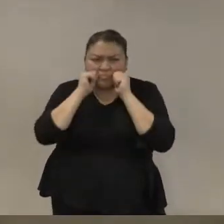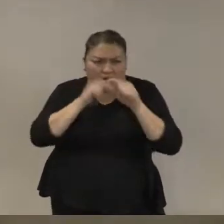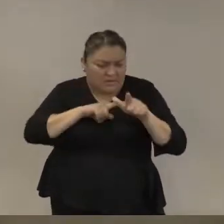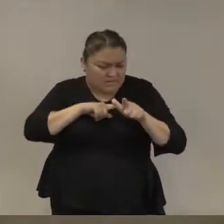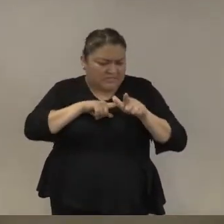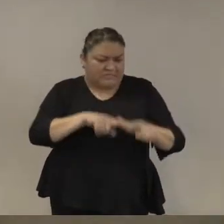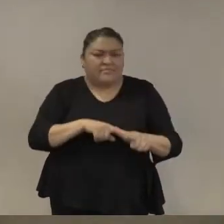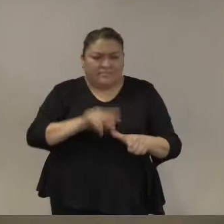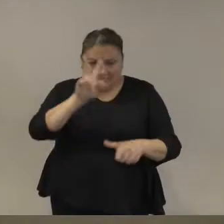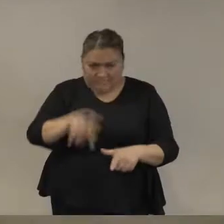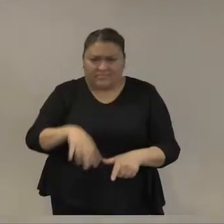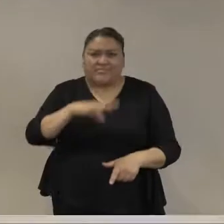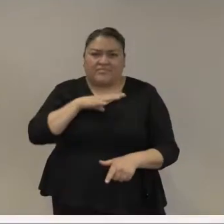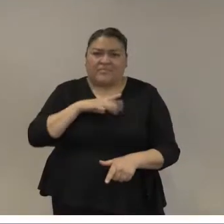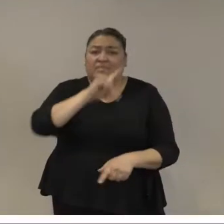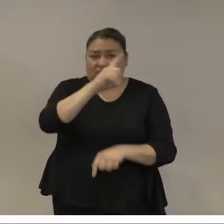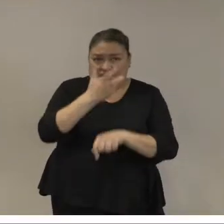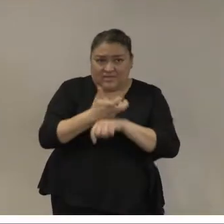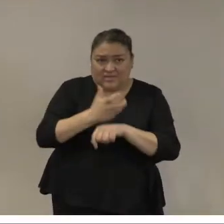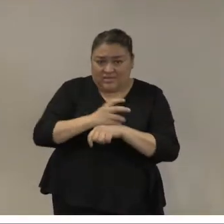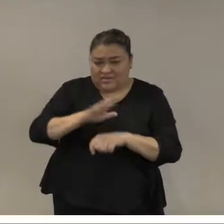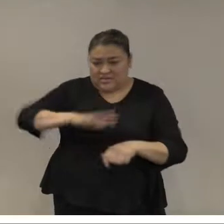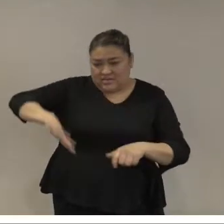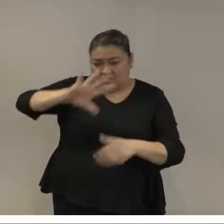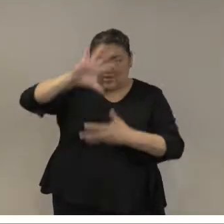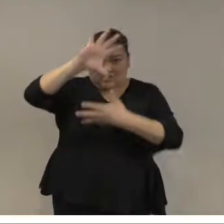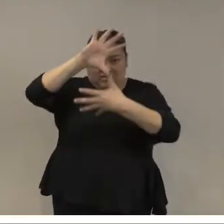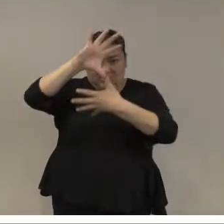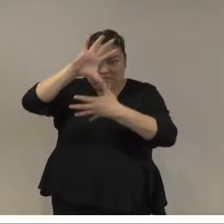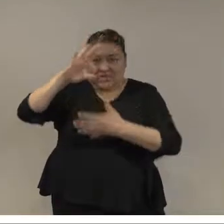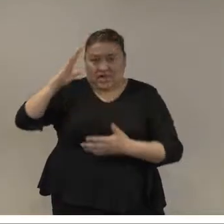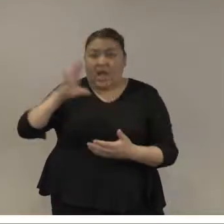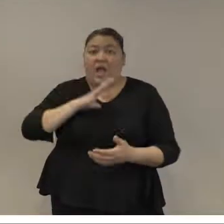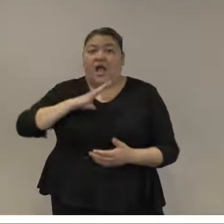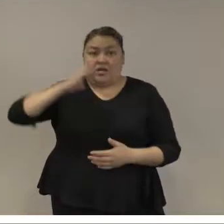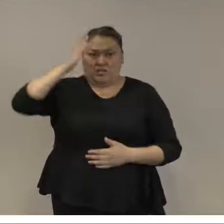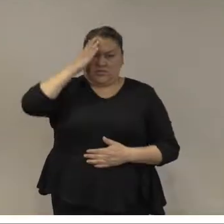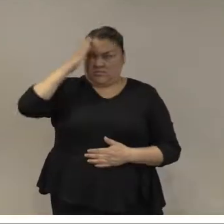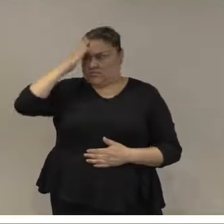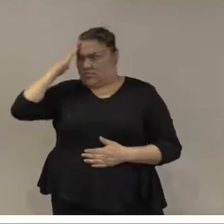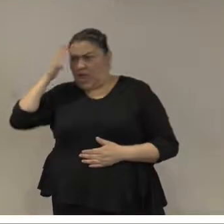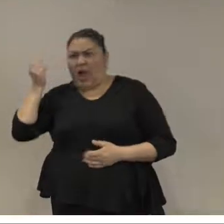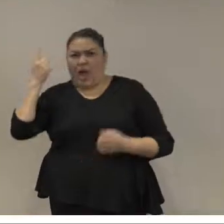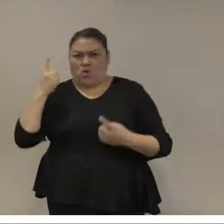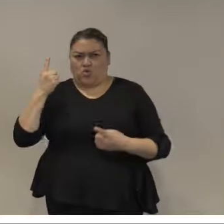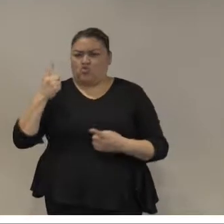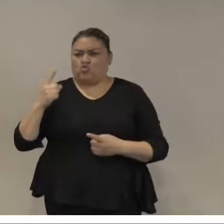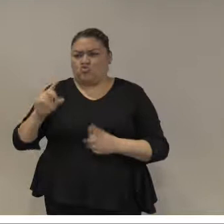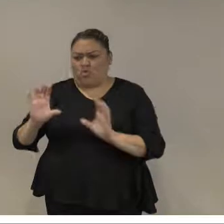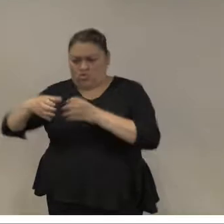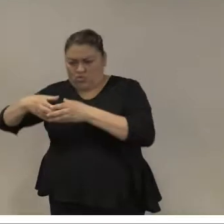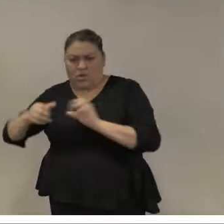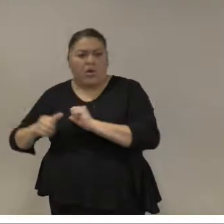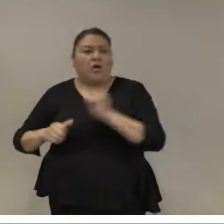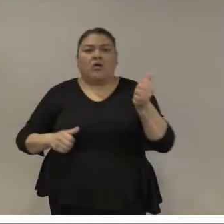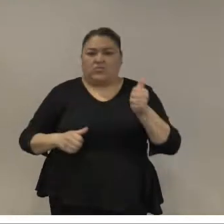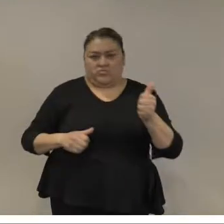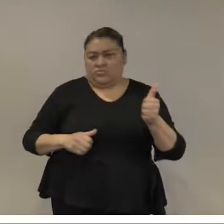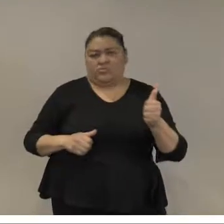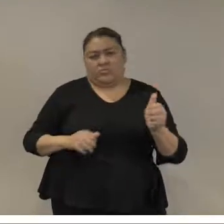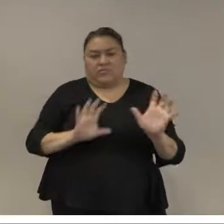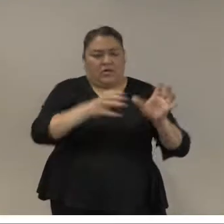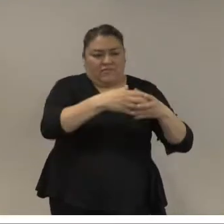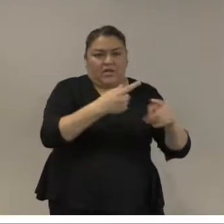en que en la región hay muchos líderes de izquierda y de derecha quienes prefieren comunicarse directamente el público en vez de hablar